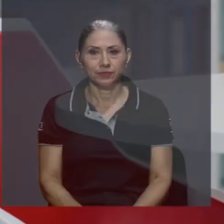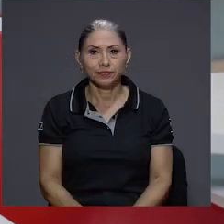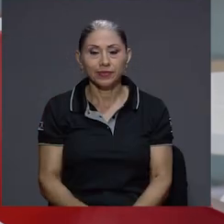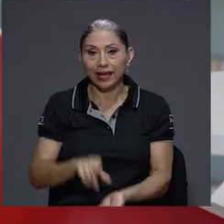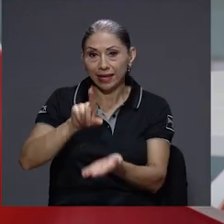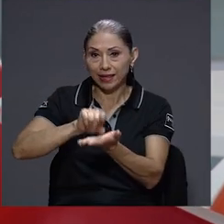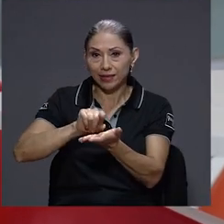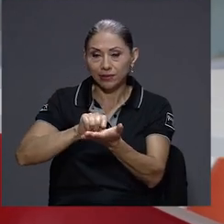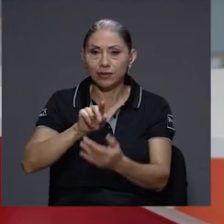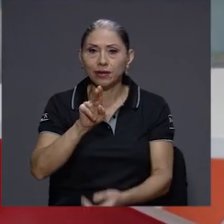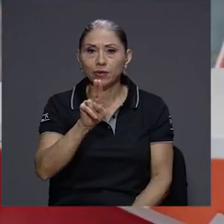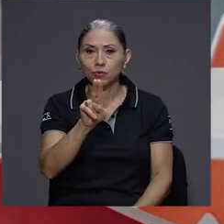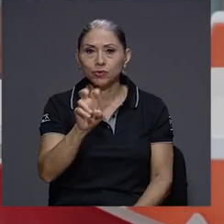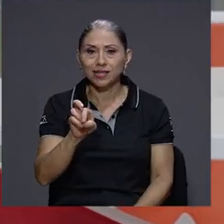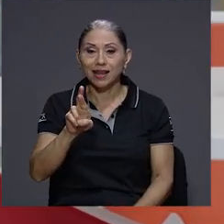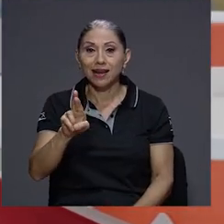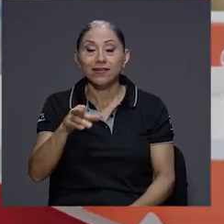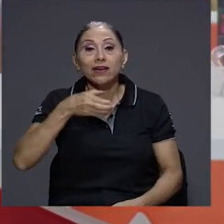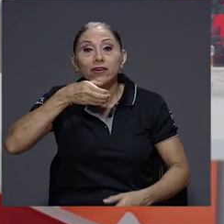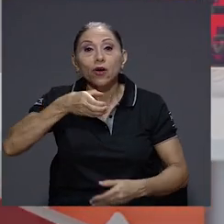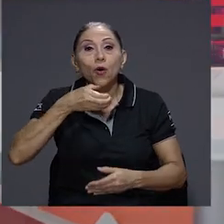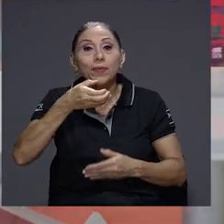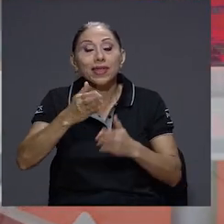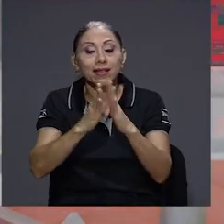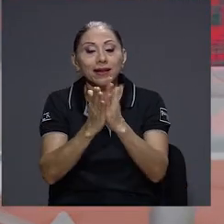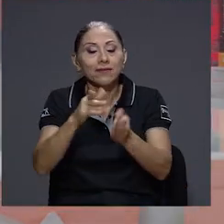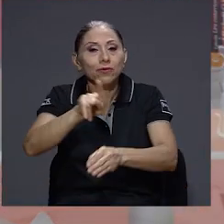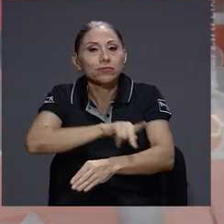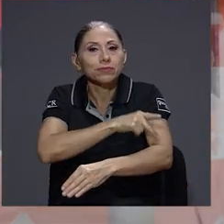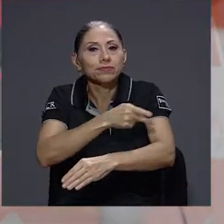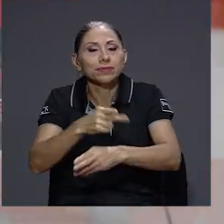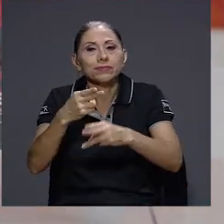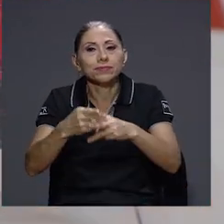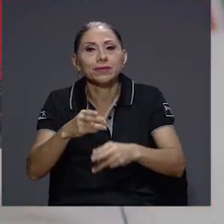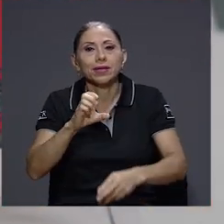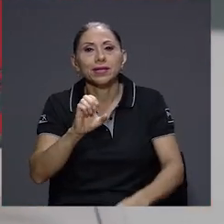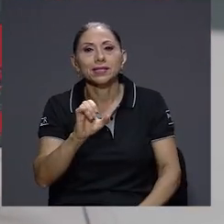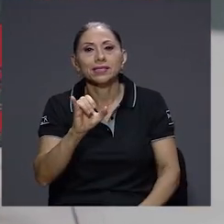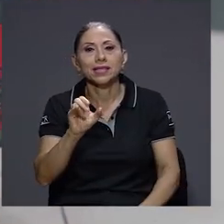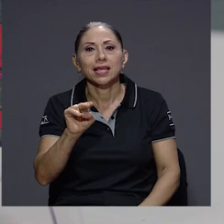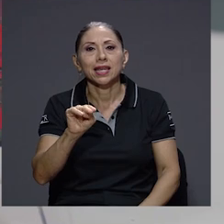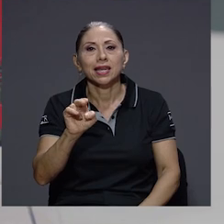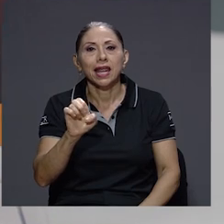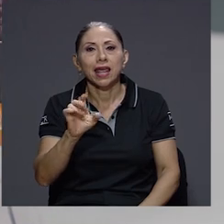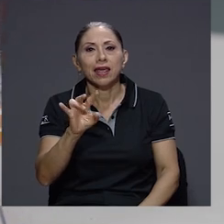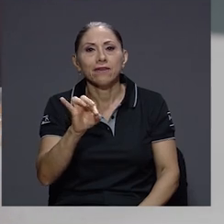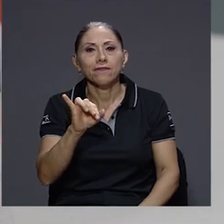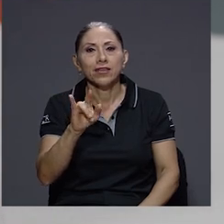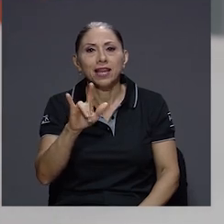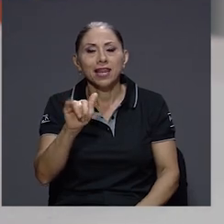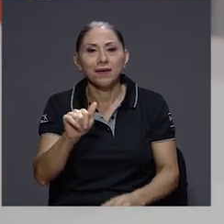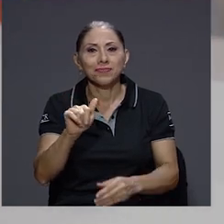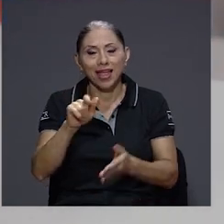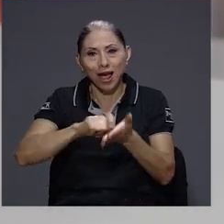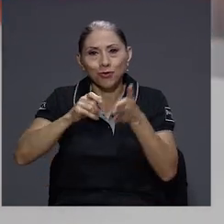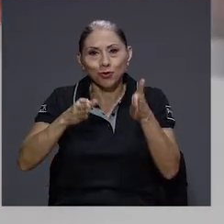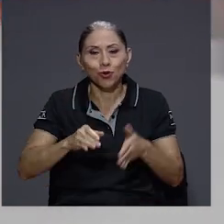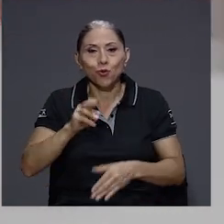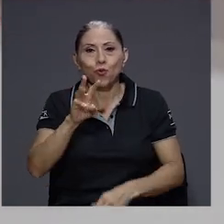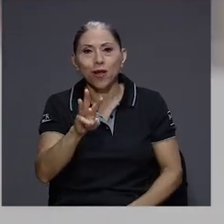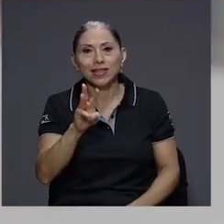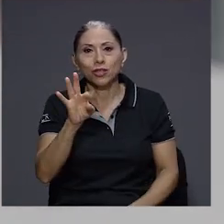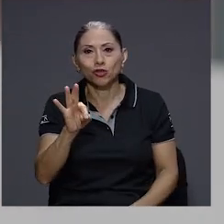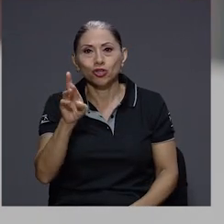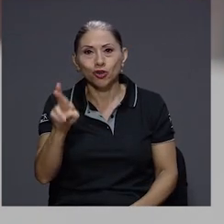La editorial UCR le recomienda el poemario Cinefilia, del autor Walter Torres Rodríguez. La realidad